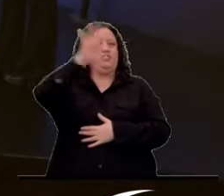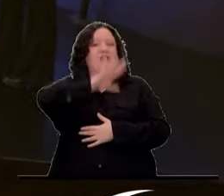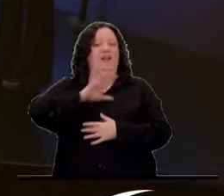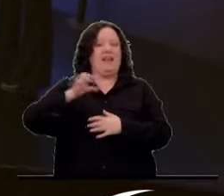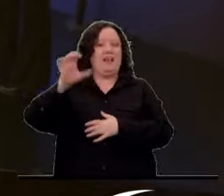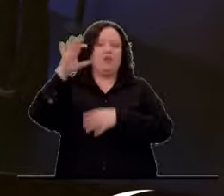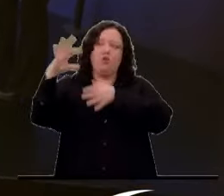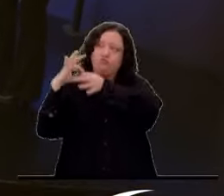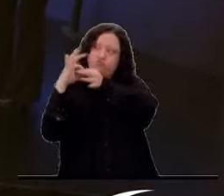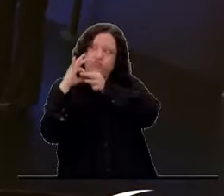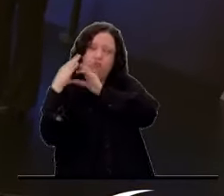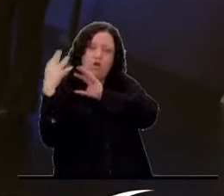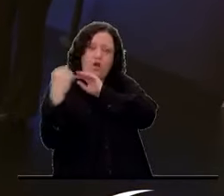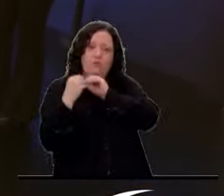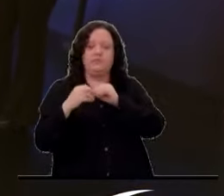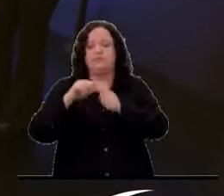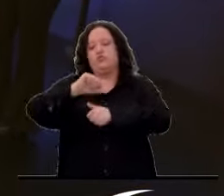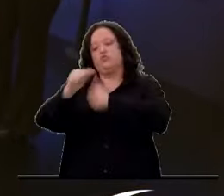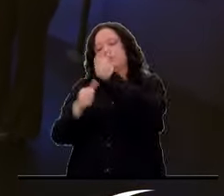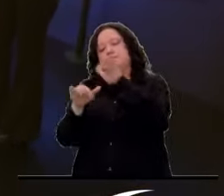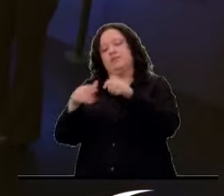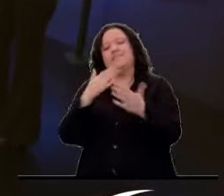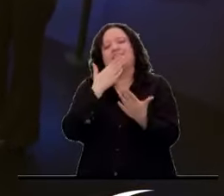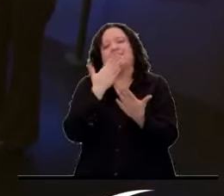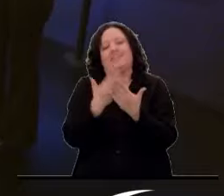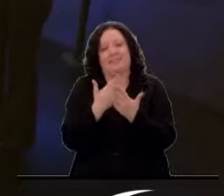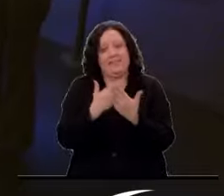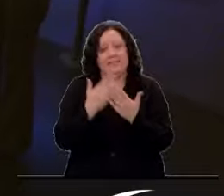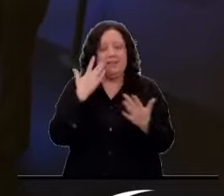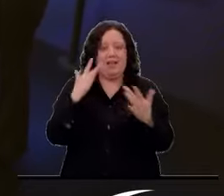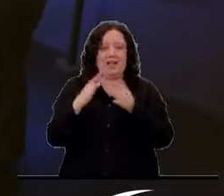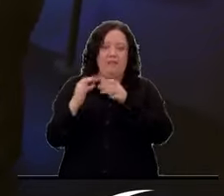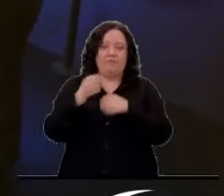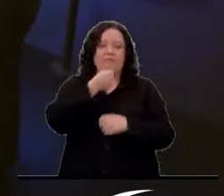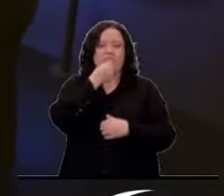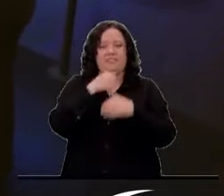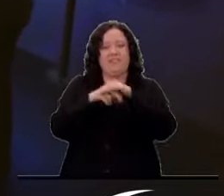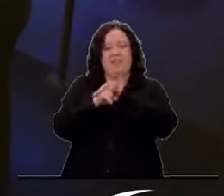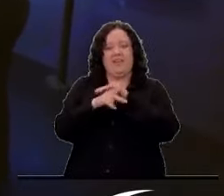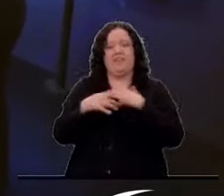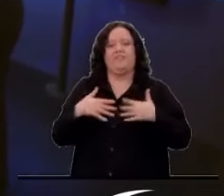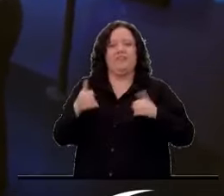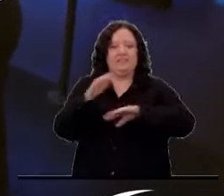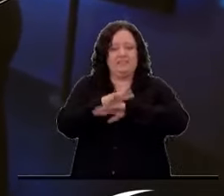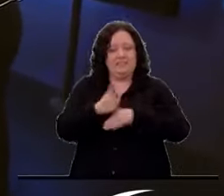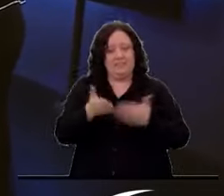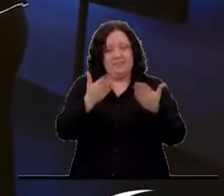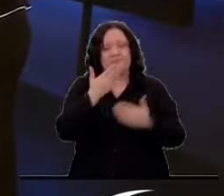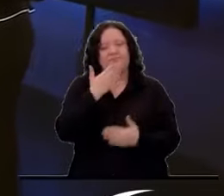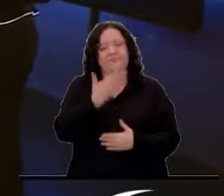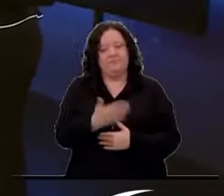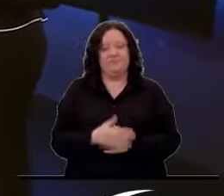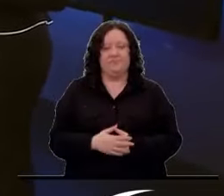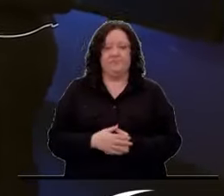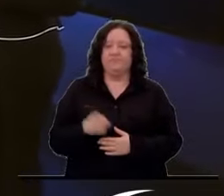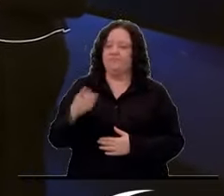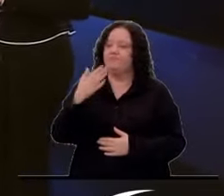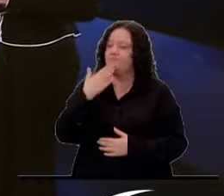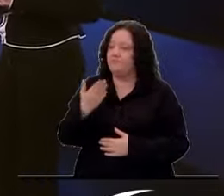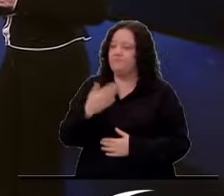Muy bien, subsecretario, muchas gracias por estar a esta hora aquí con nosotros en Noticias Caracol. Feliz tarde para usted. A ti, Jessy. Feliz noche.